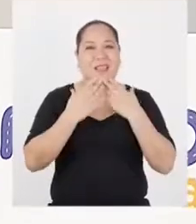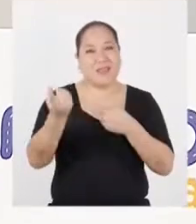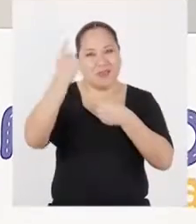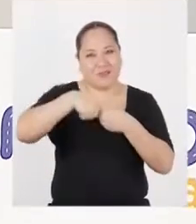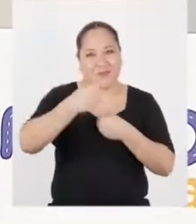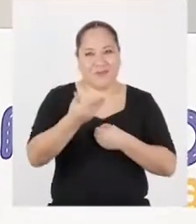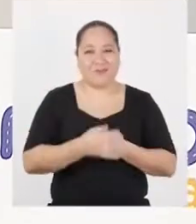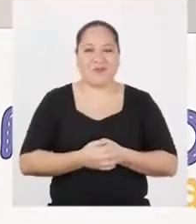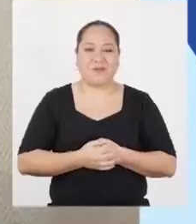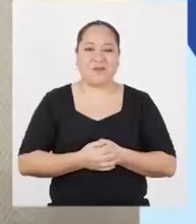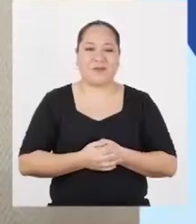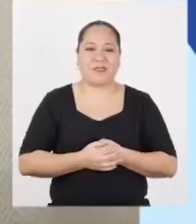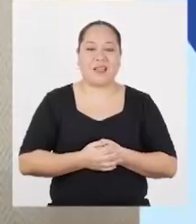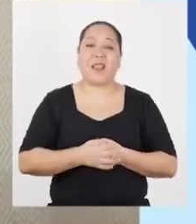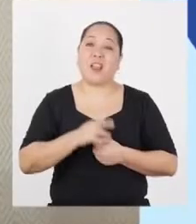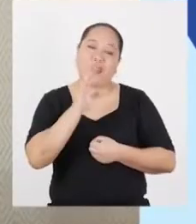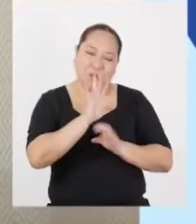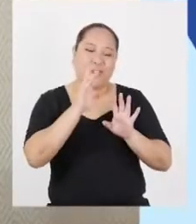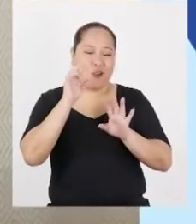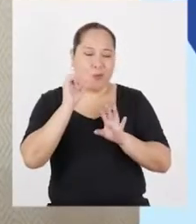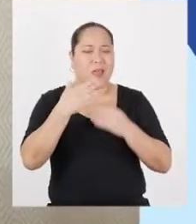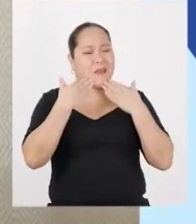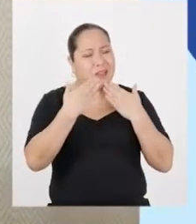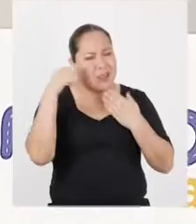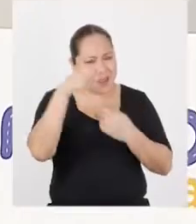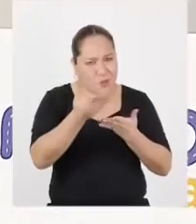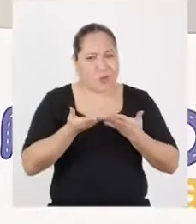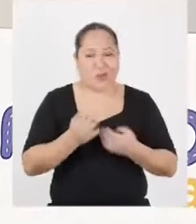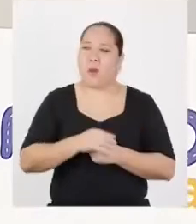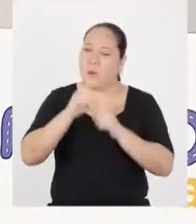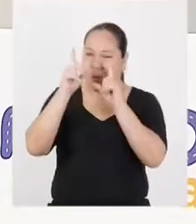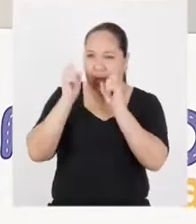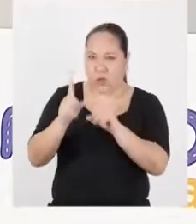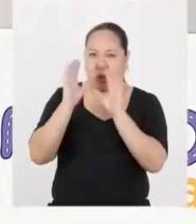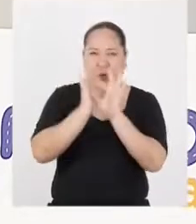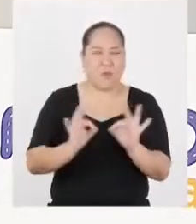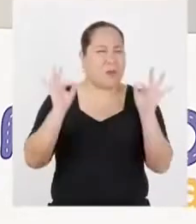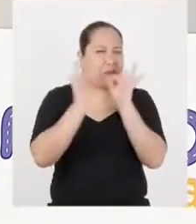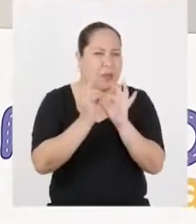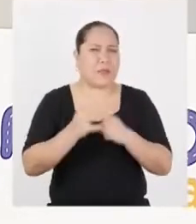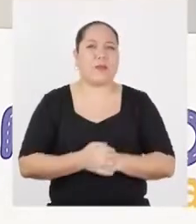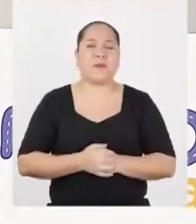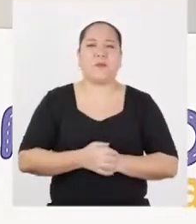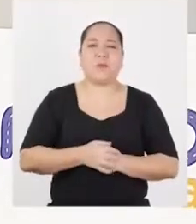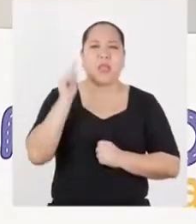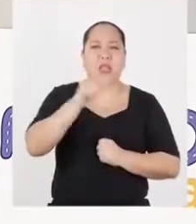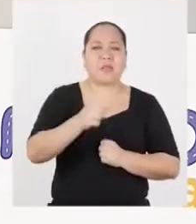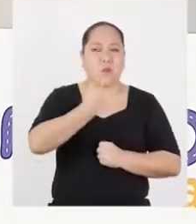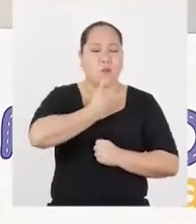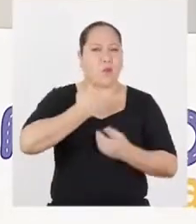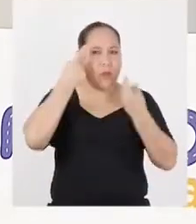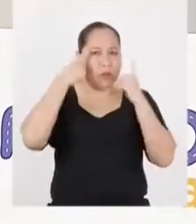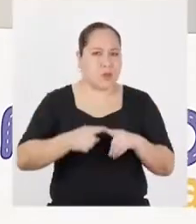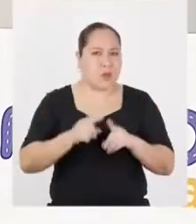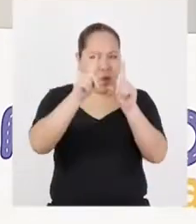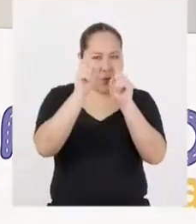Gracias por estar aquí. No, Romina. Gracias a ti más bien por invitarme. Tenemos una pregunta muy importante. Se trata de la